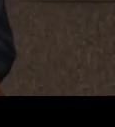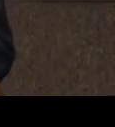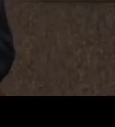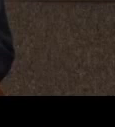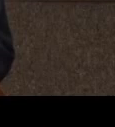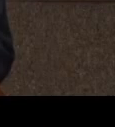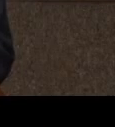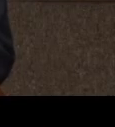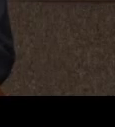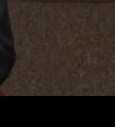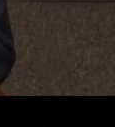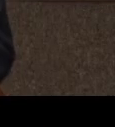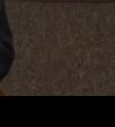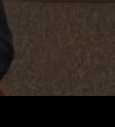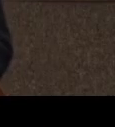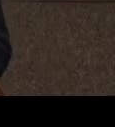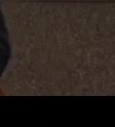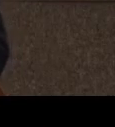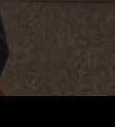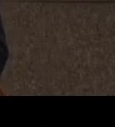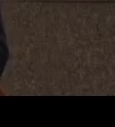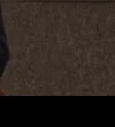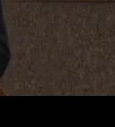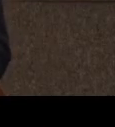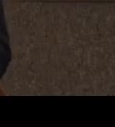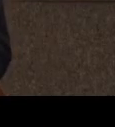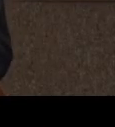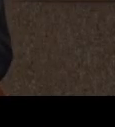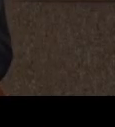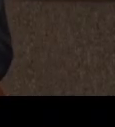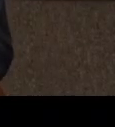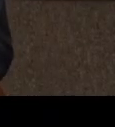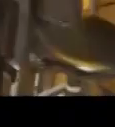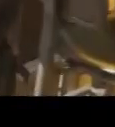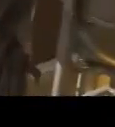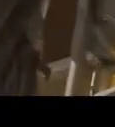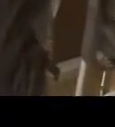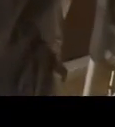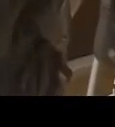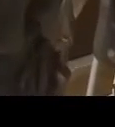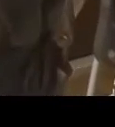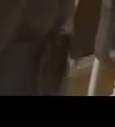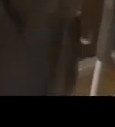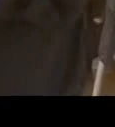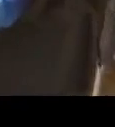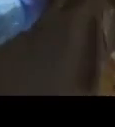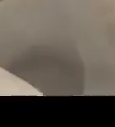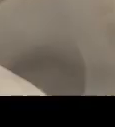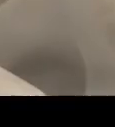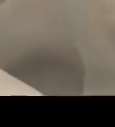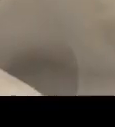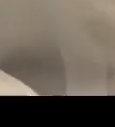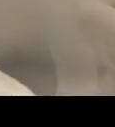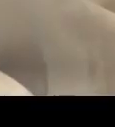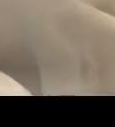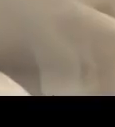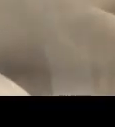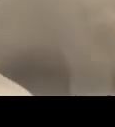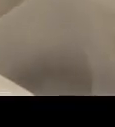no sin grandes esfuerzos, para acercar y derrotar a la COVID-19. No hay misterio en esa fuerza